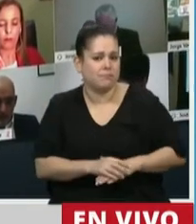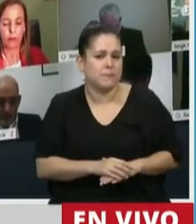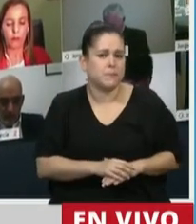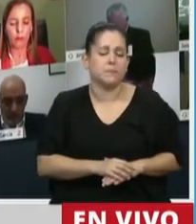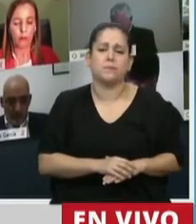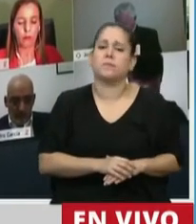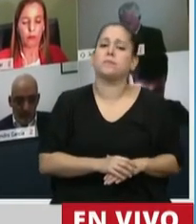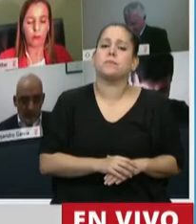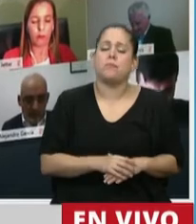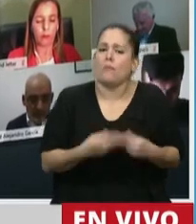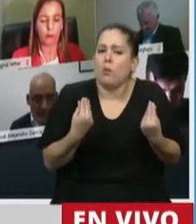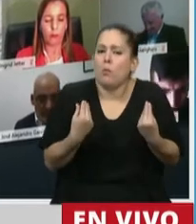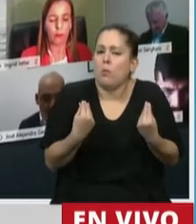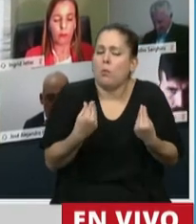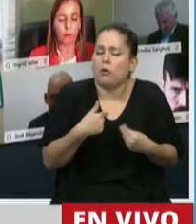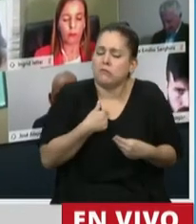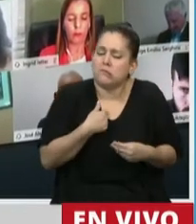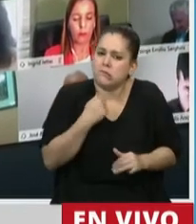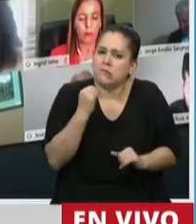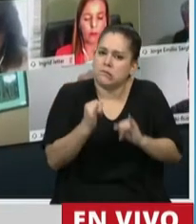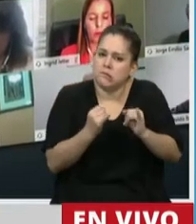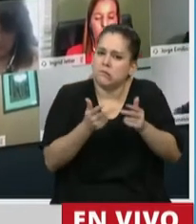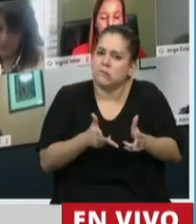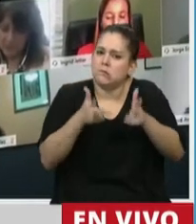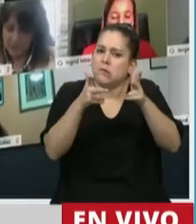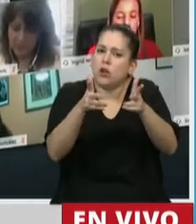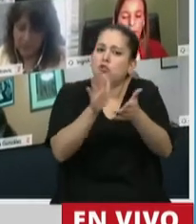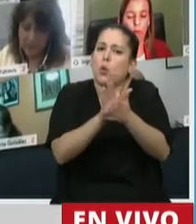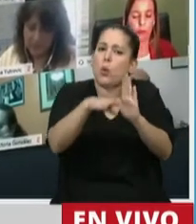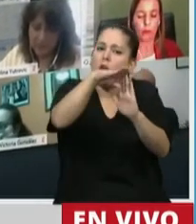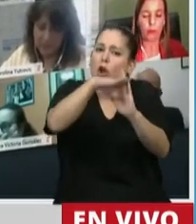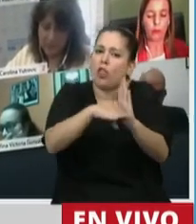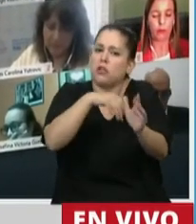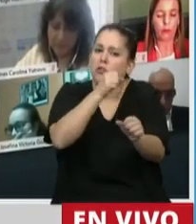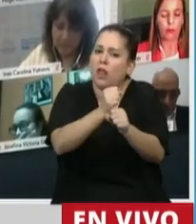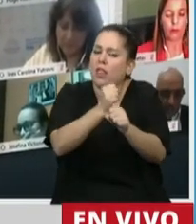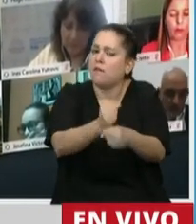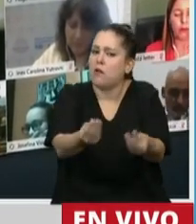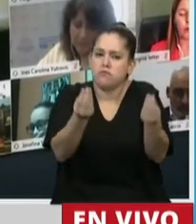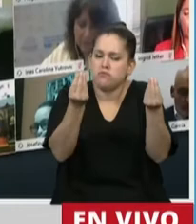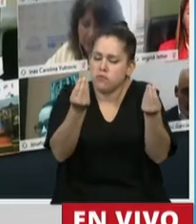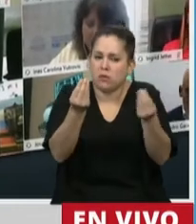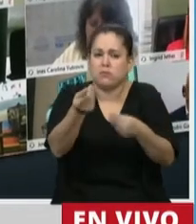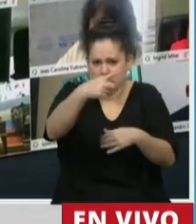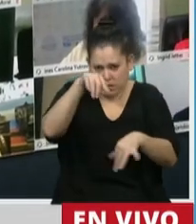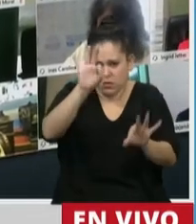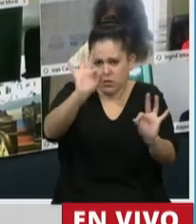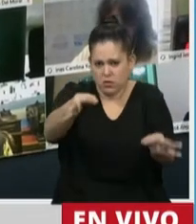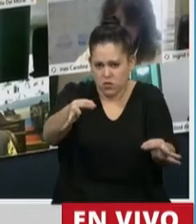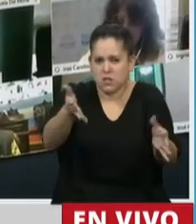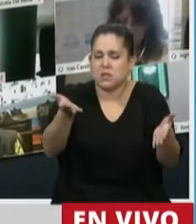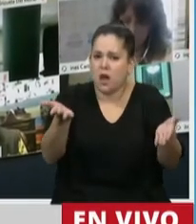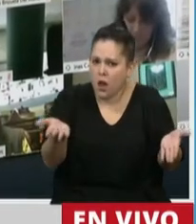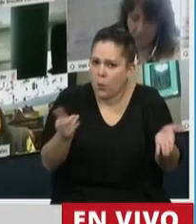¿Y por qué remarco mucho tanto el tema de las condiciones de trabajo? Porque todo el mundo lo dice, todo el mundo lo sabe y las mismas